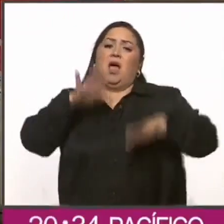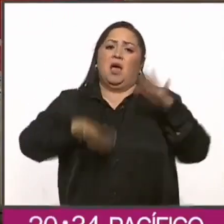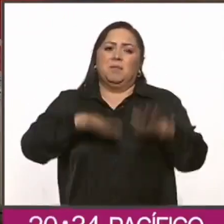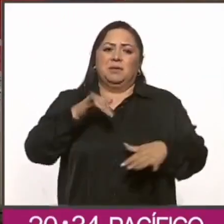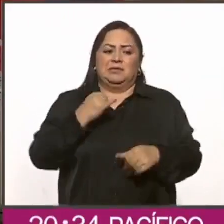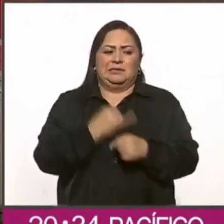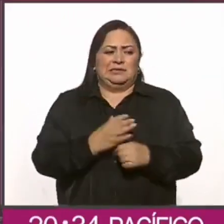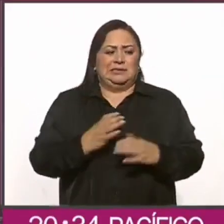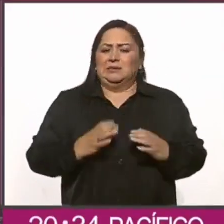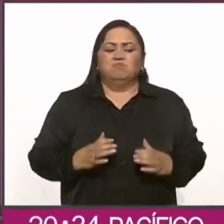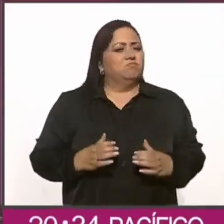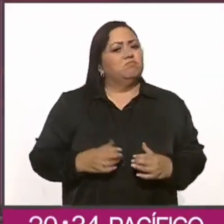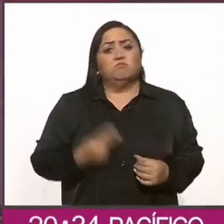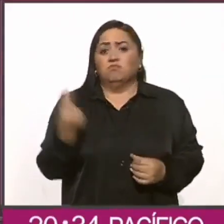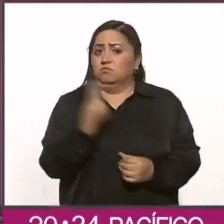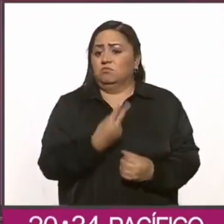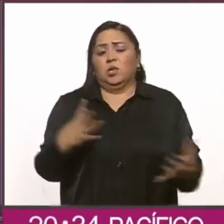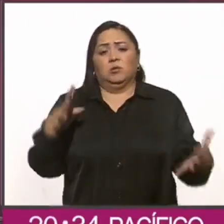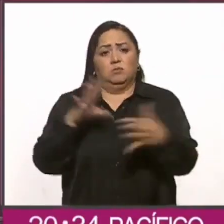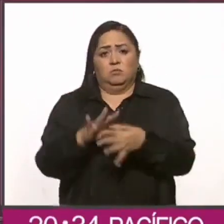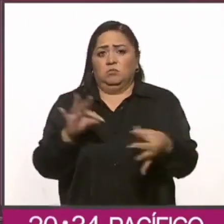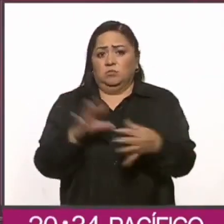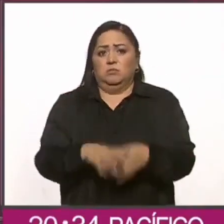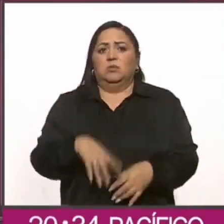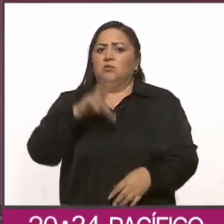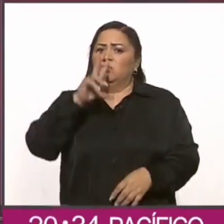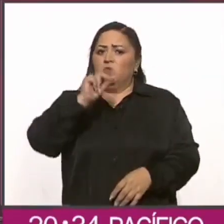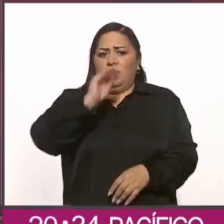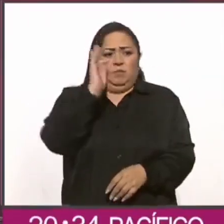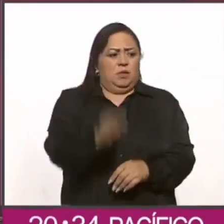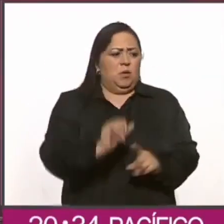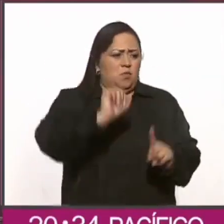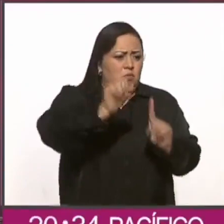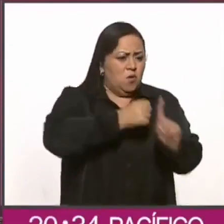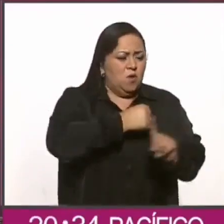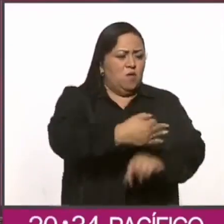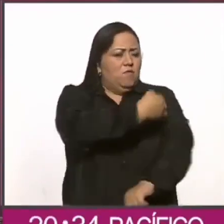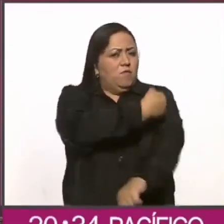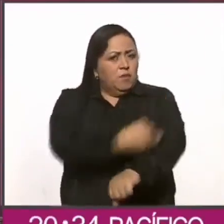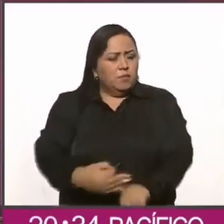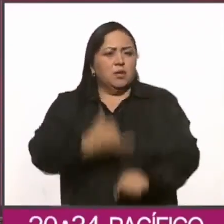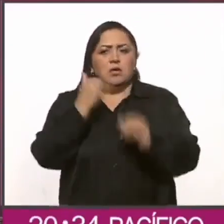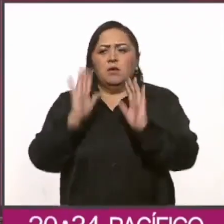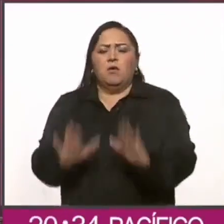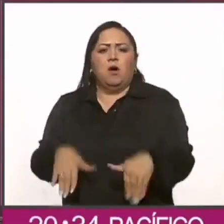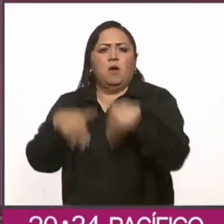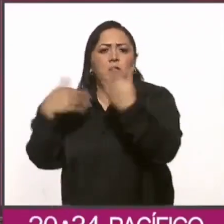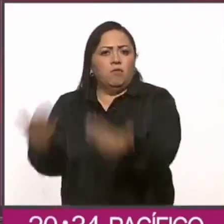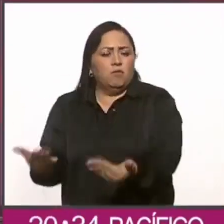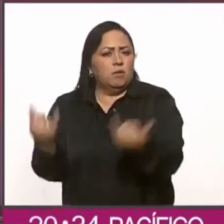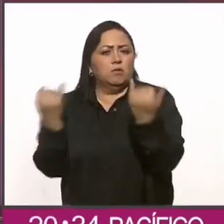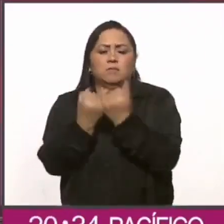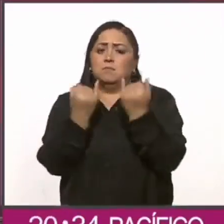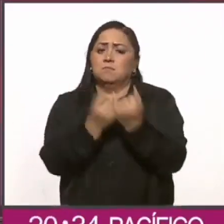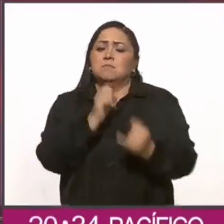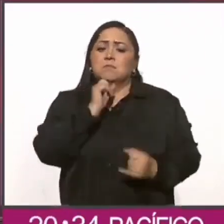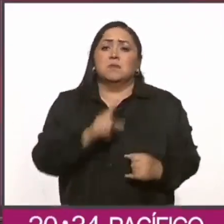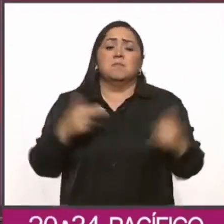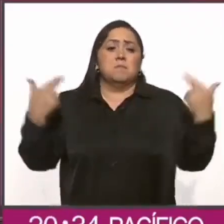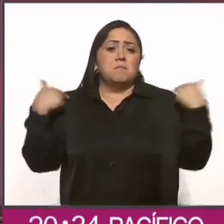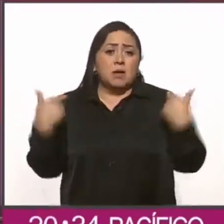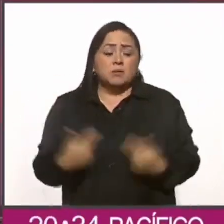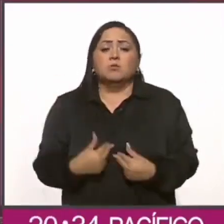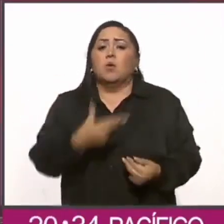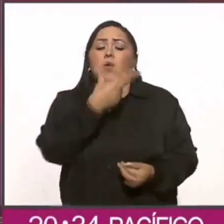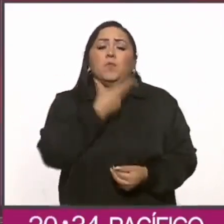incómodos y estamos en contra de la violencia intrafamiliar y fuera de la familia y los maestros